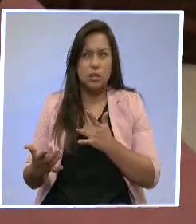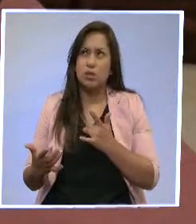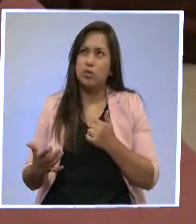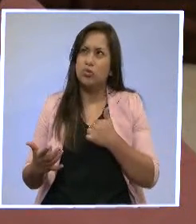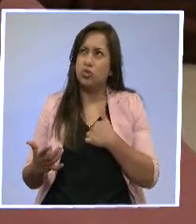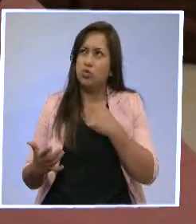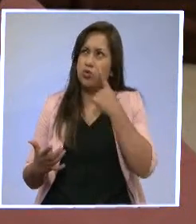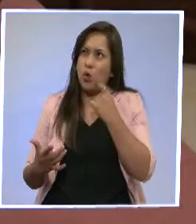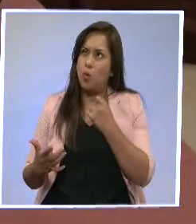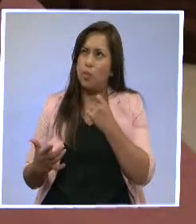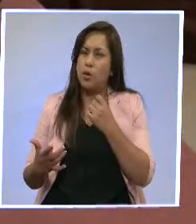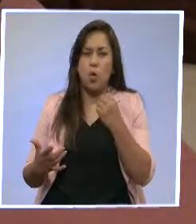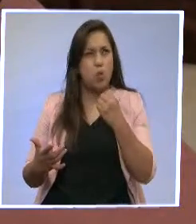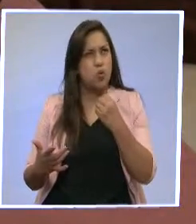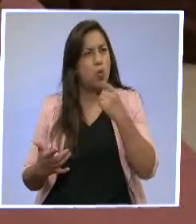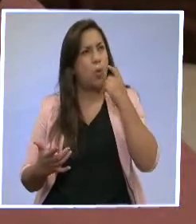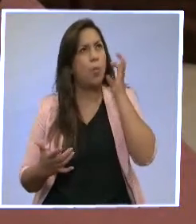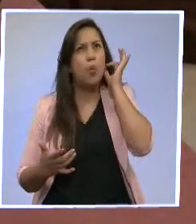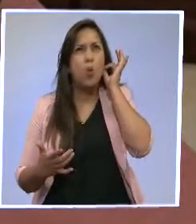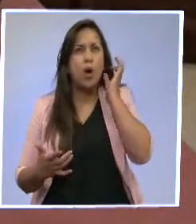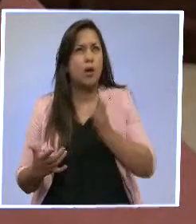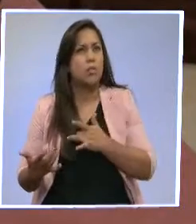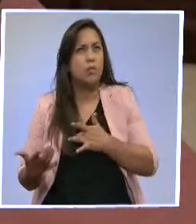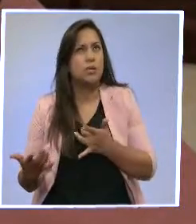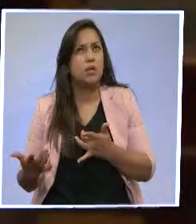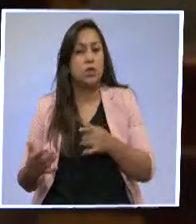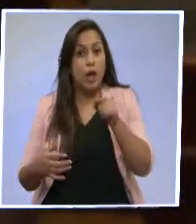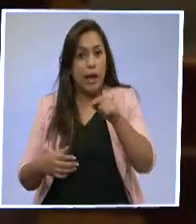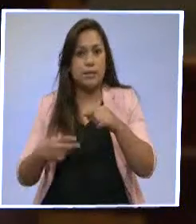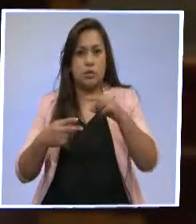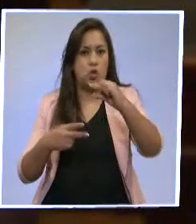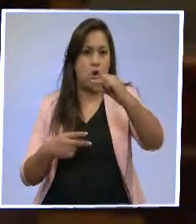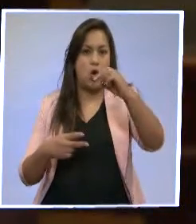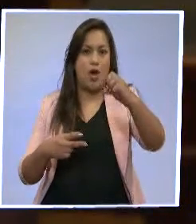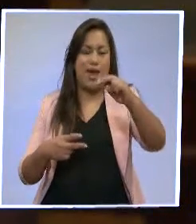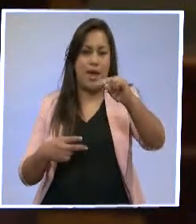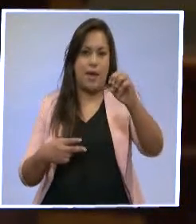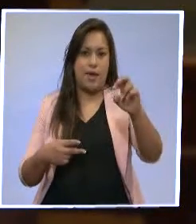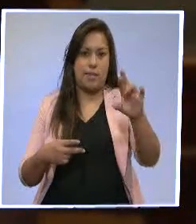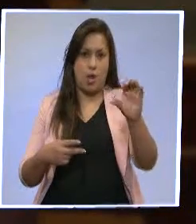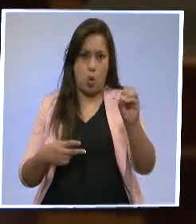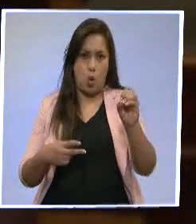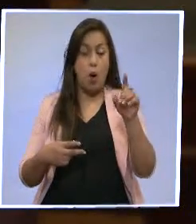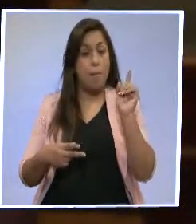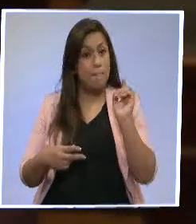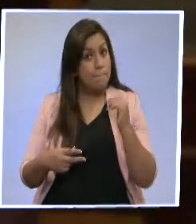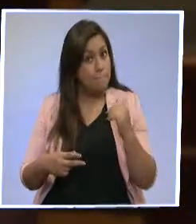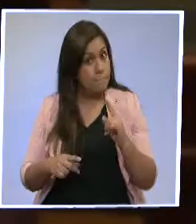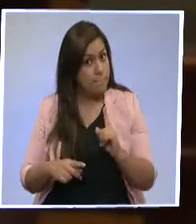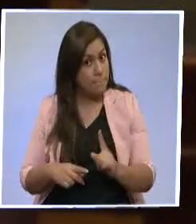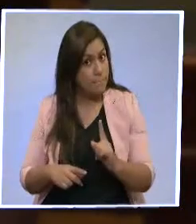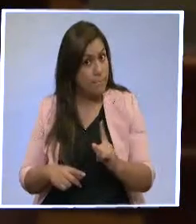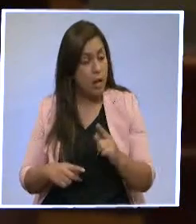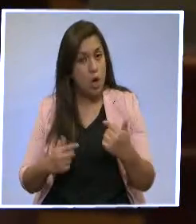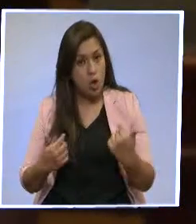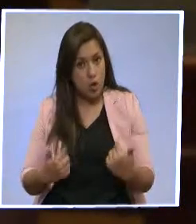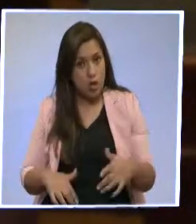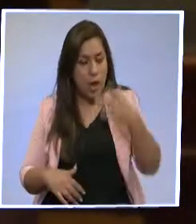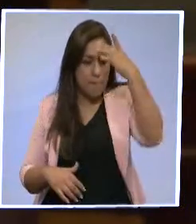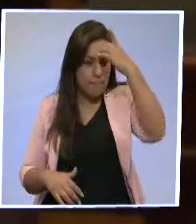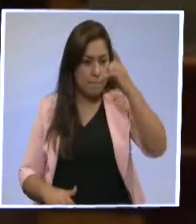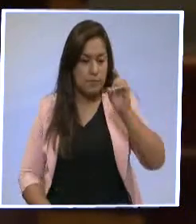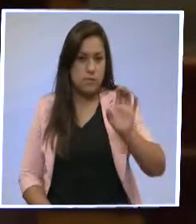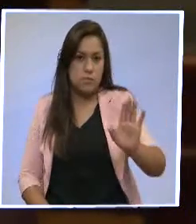en este articulado incorporar, pero que sean a los 18 años, cuando la persona está en su mayoría de edad, que decida